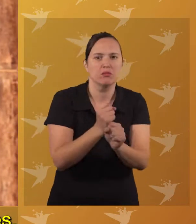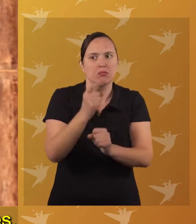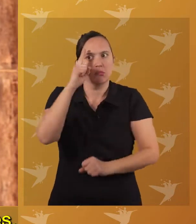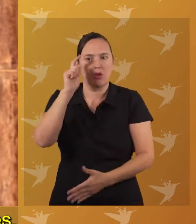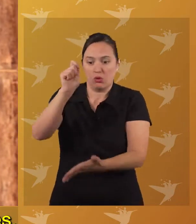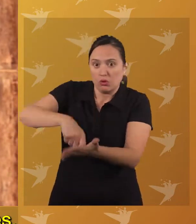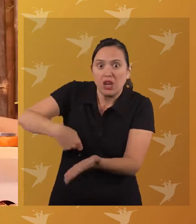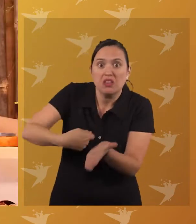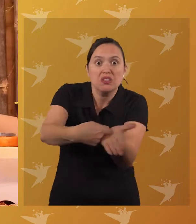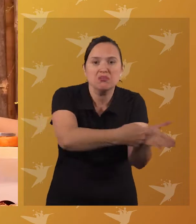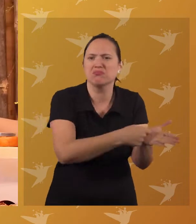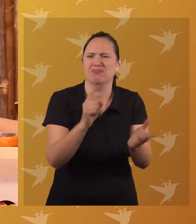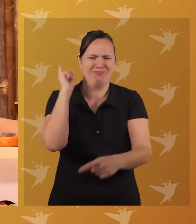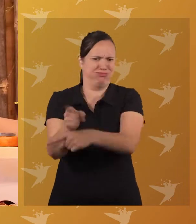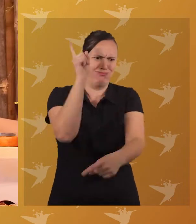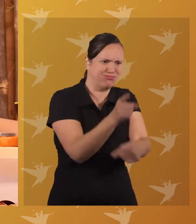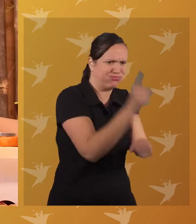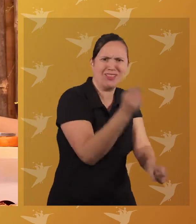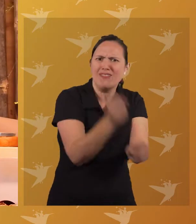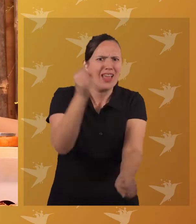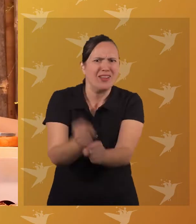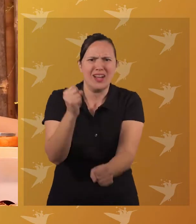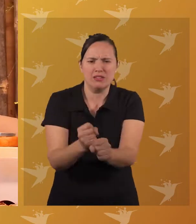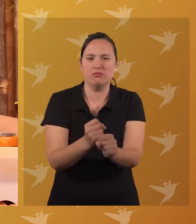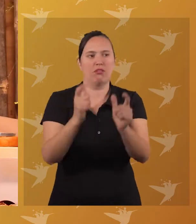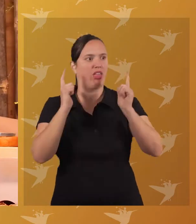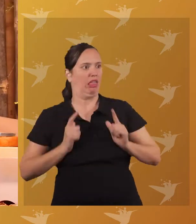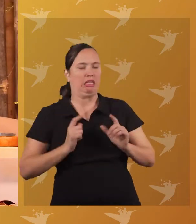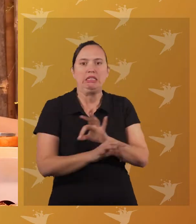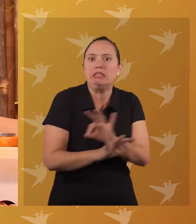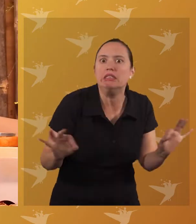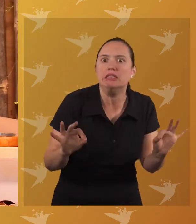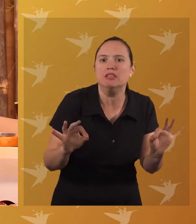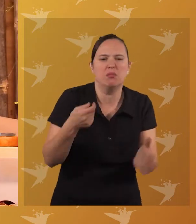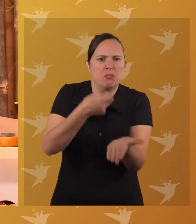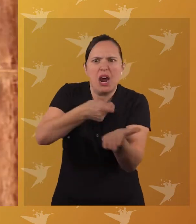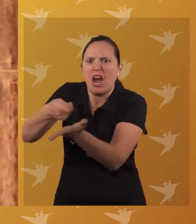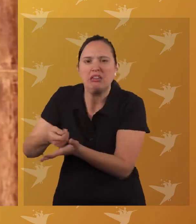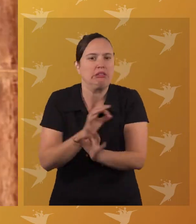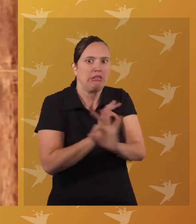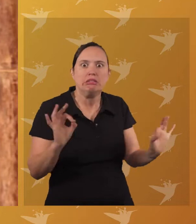no los contrataban Los obligaban a trabajar Sin descanso Ni pago